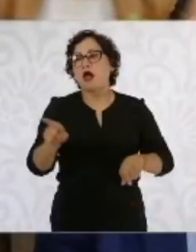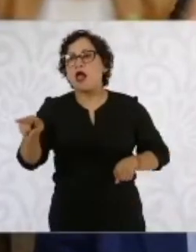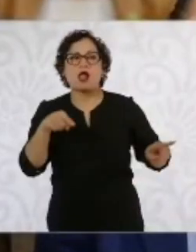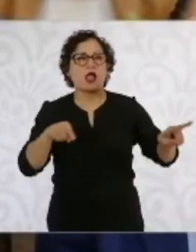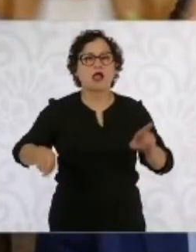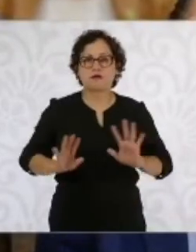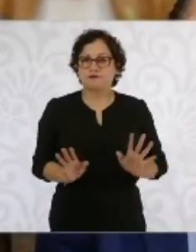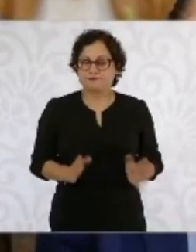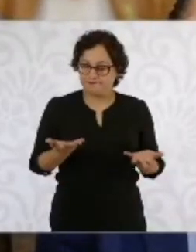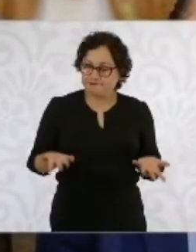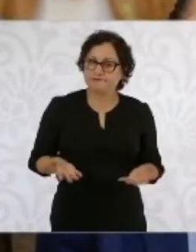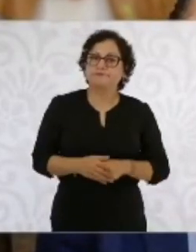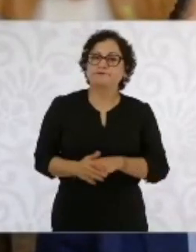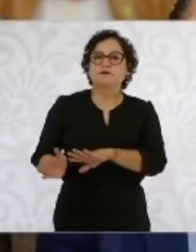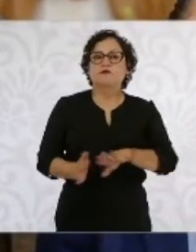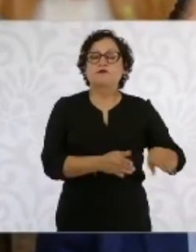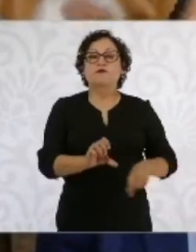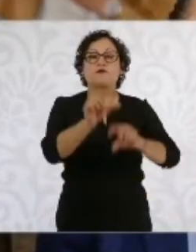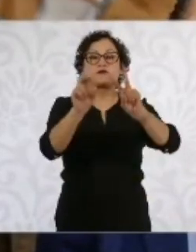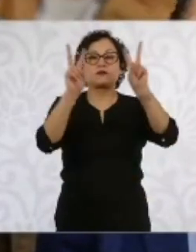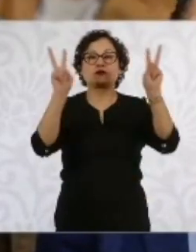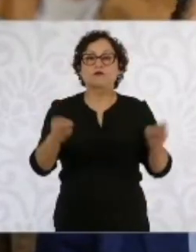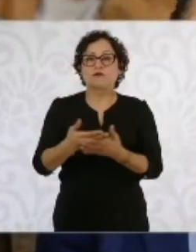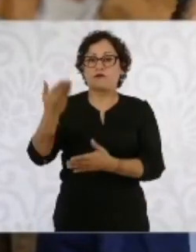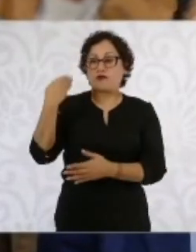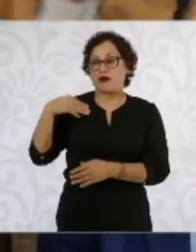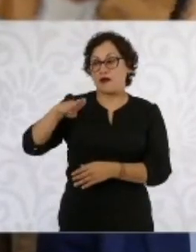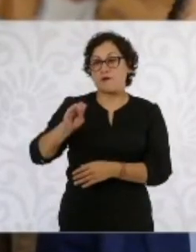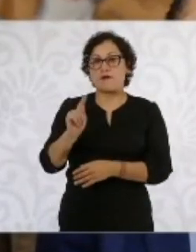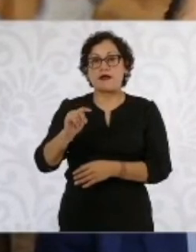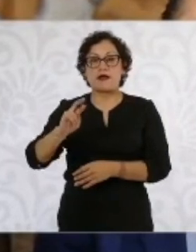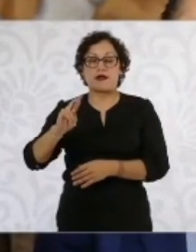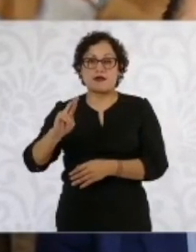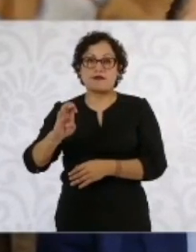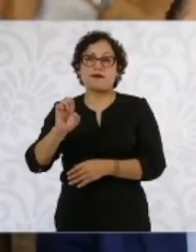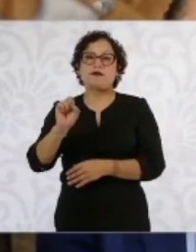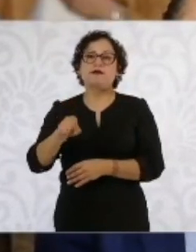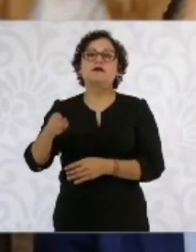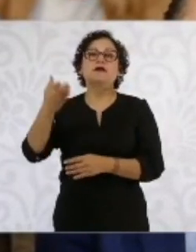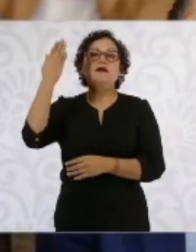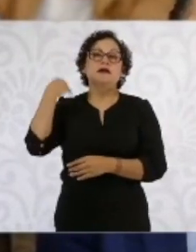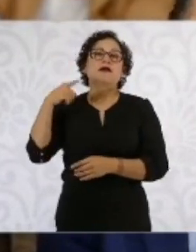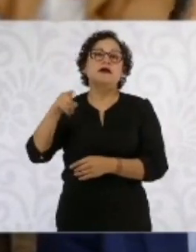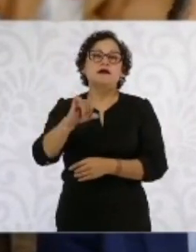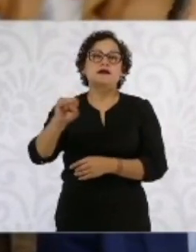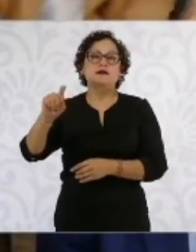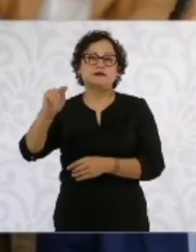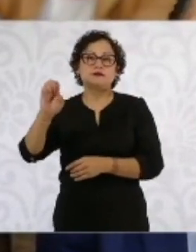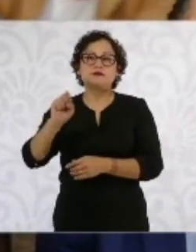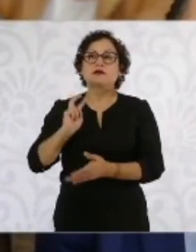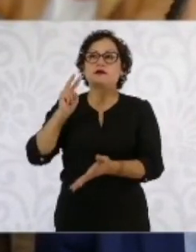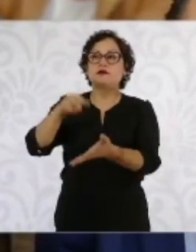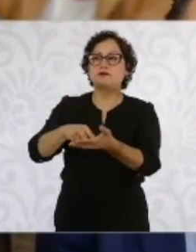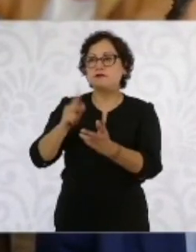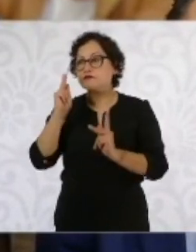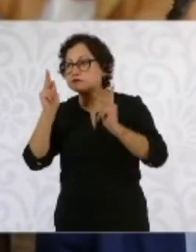Por lado, la semana pasada fue Martí Batrés a un recorrido en el Issste, muy interesante porque Ángulo 7